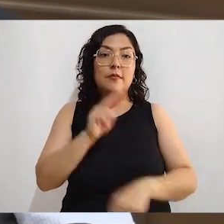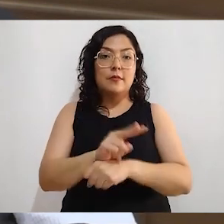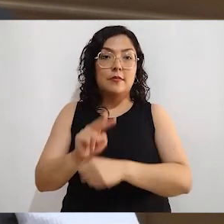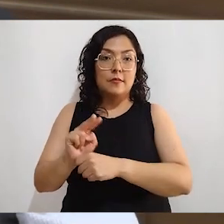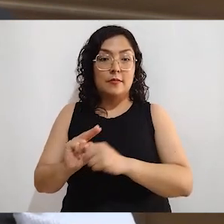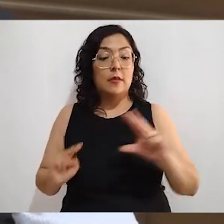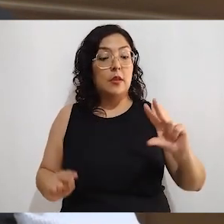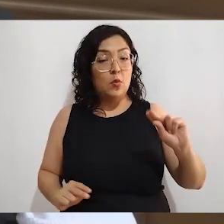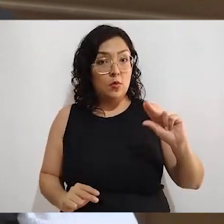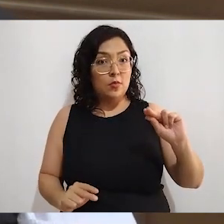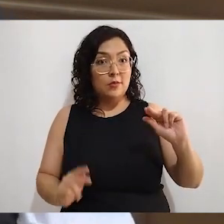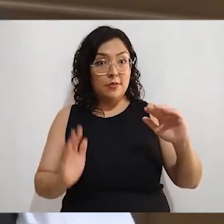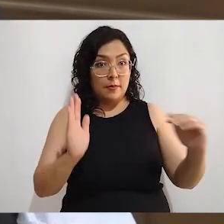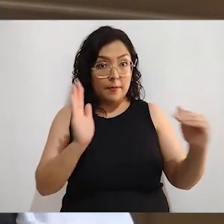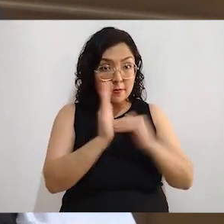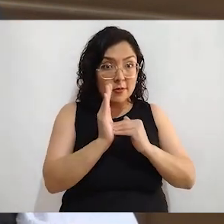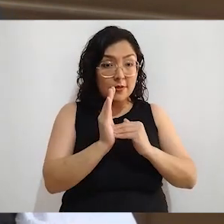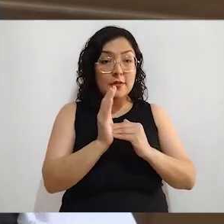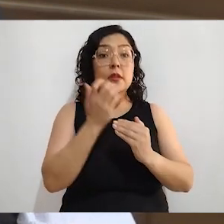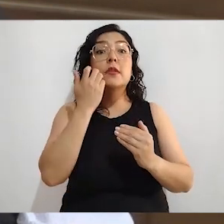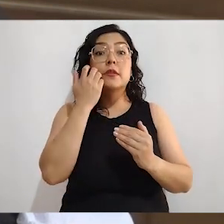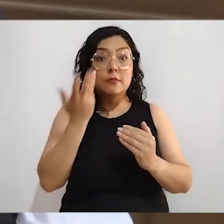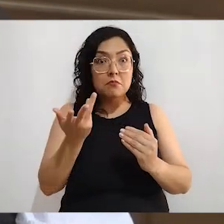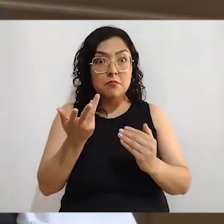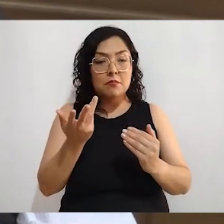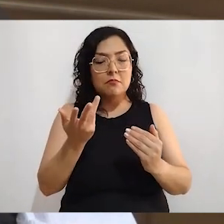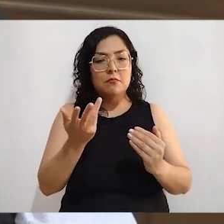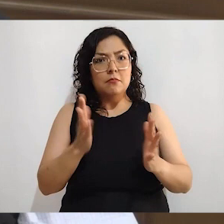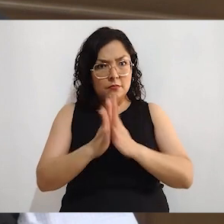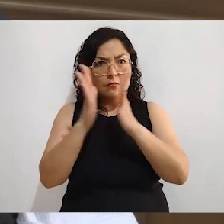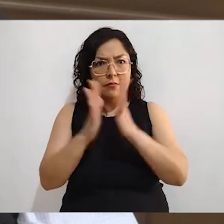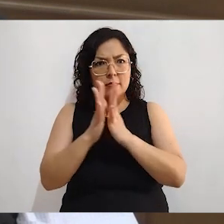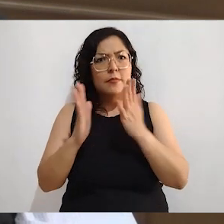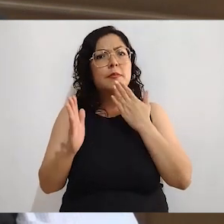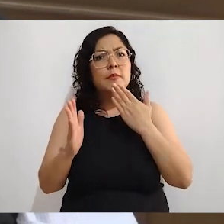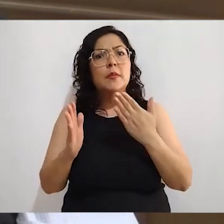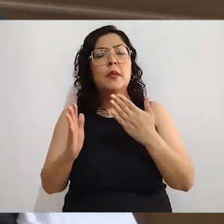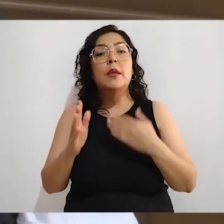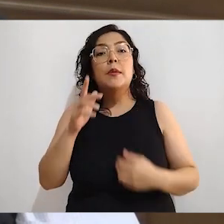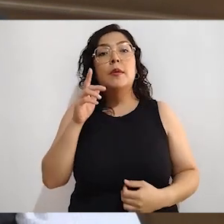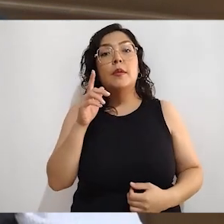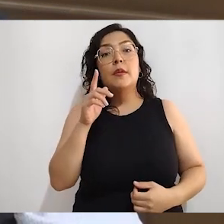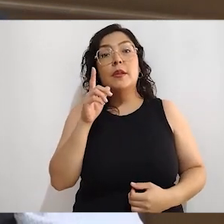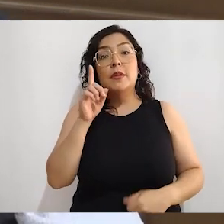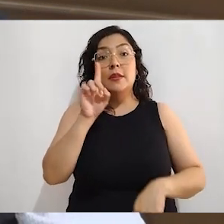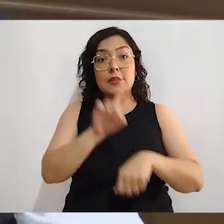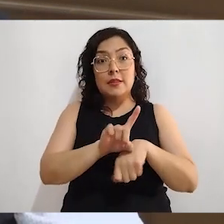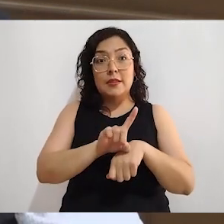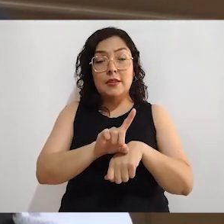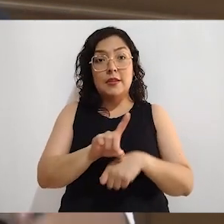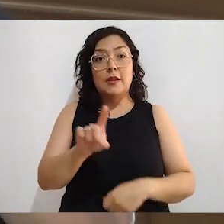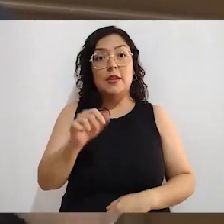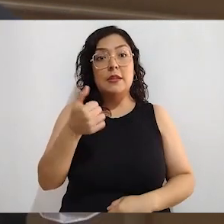someterles a un segundo sorteo, esto va a ser el próximo 6 de abril, o sea el sábado, pues mañana, y